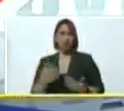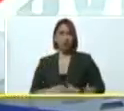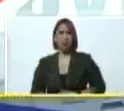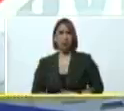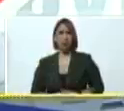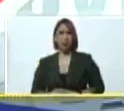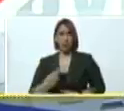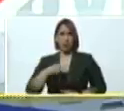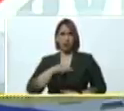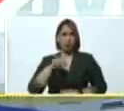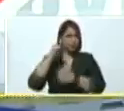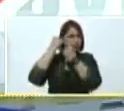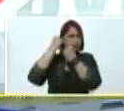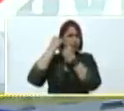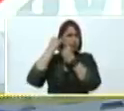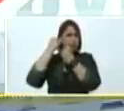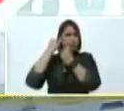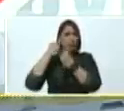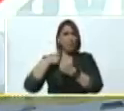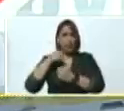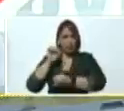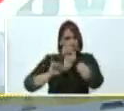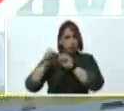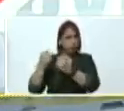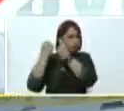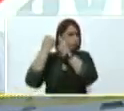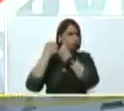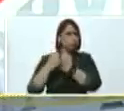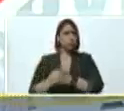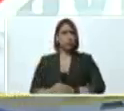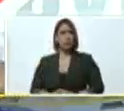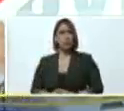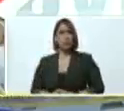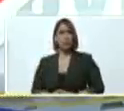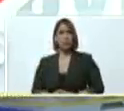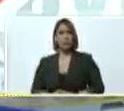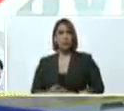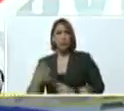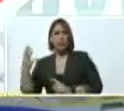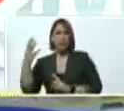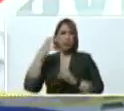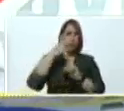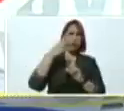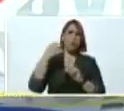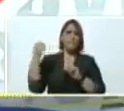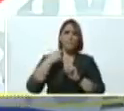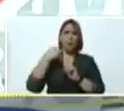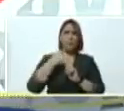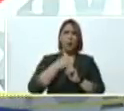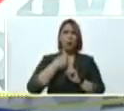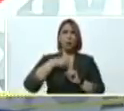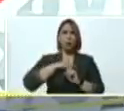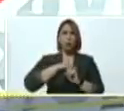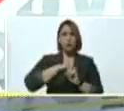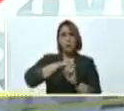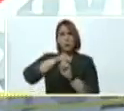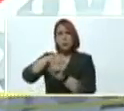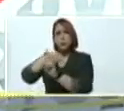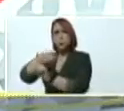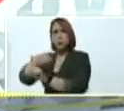lo que hace es poner los brazos así, resiste las primeras andanadas y después responde, así hemos sido nosotros,